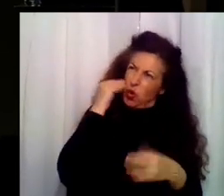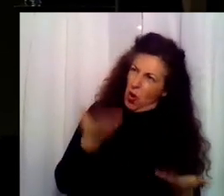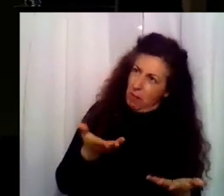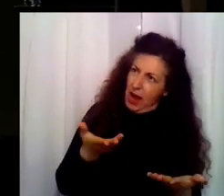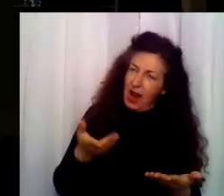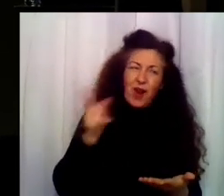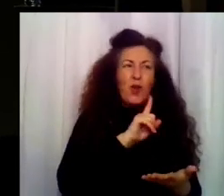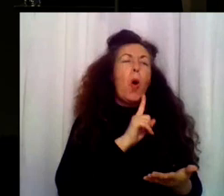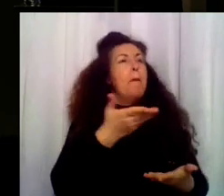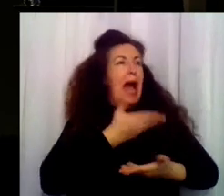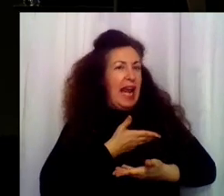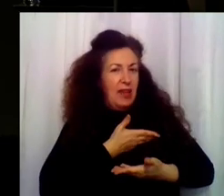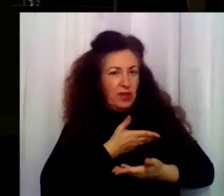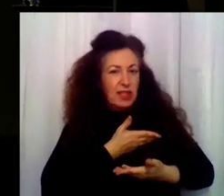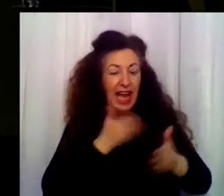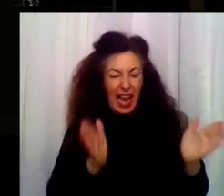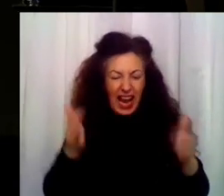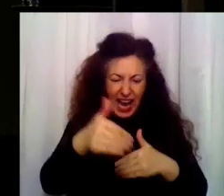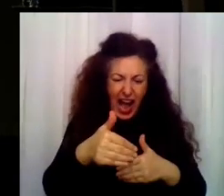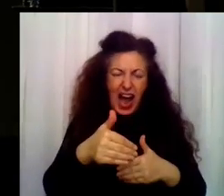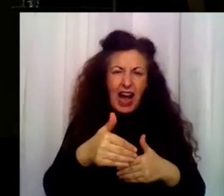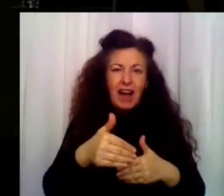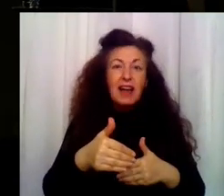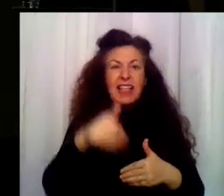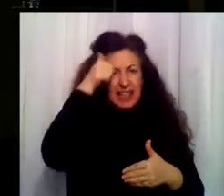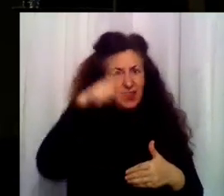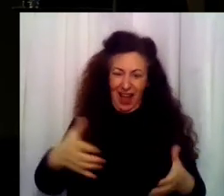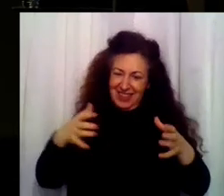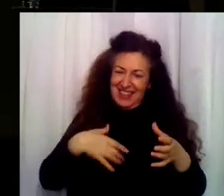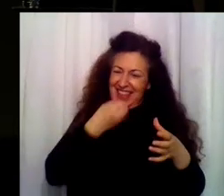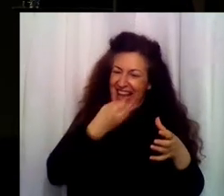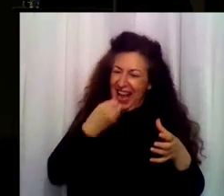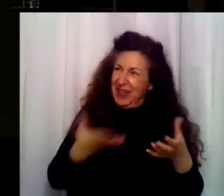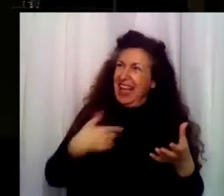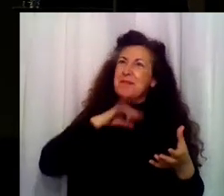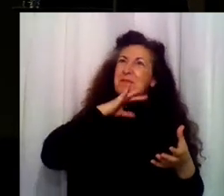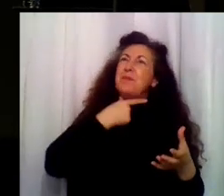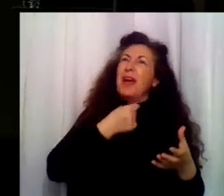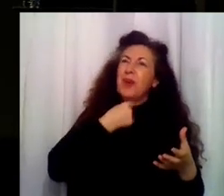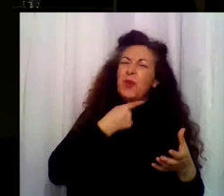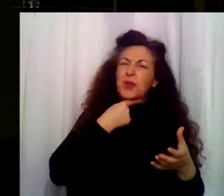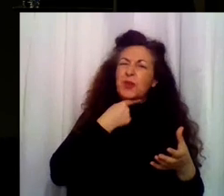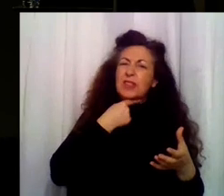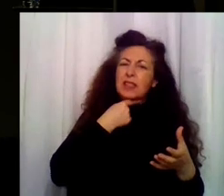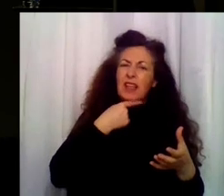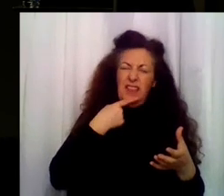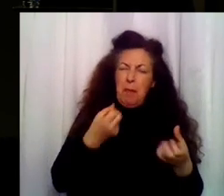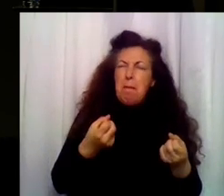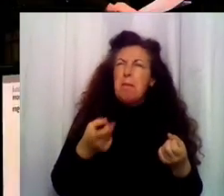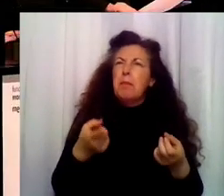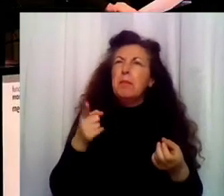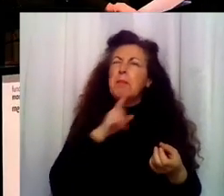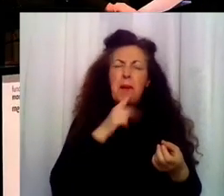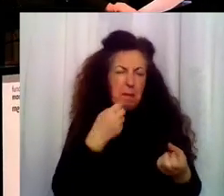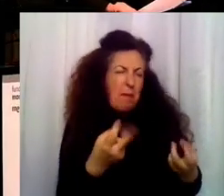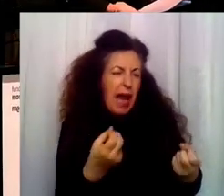Me viene genial. ¿Para qué? ¿Para qué? ¿Para qué? Pues para meter chicles, clines, caramelos, condones.